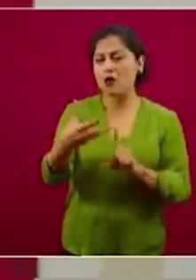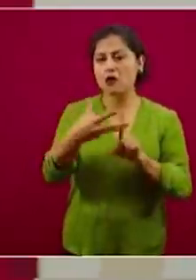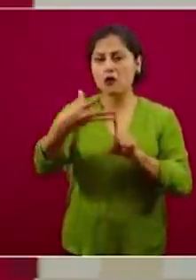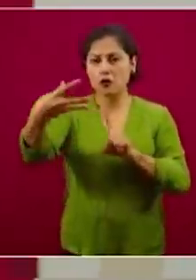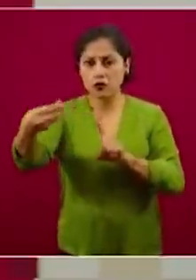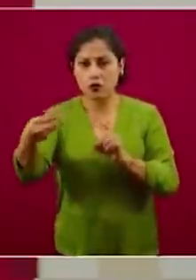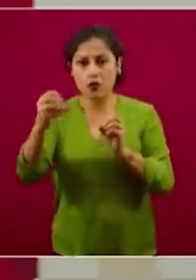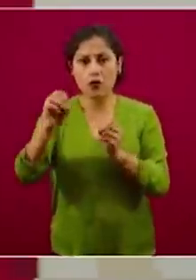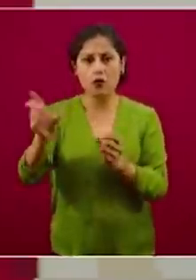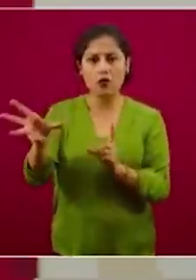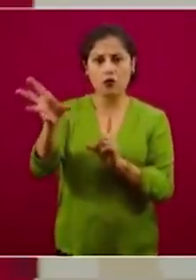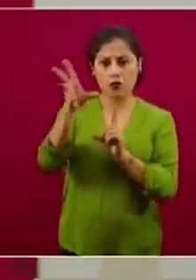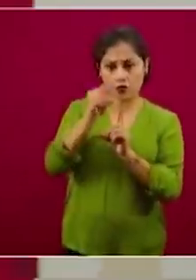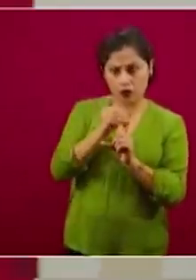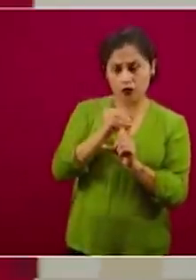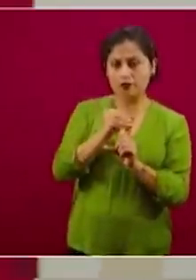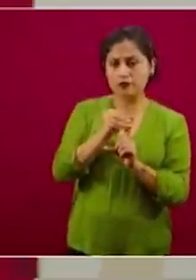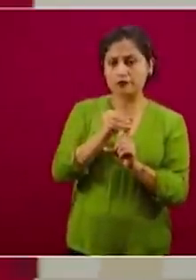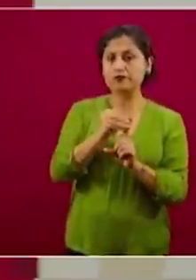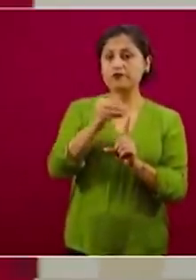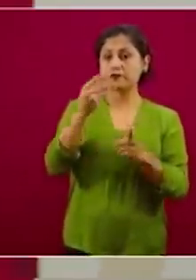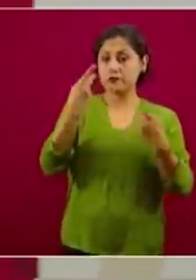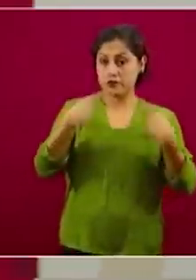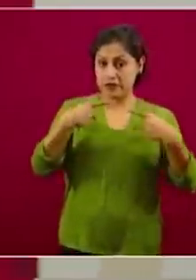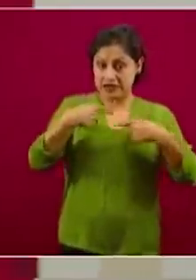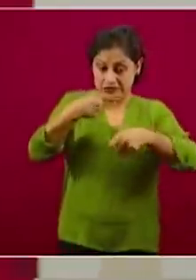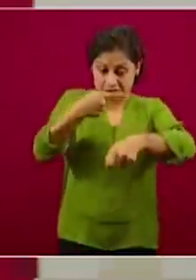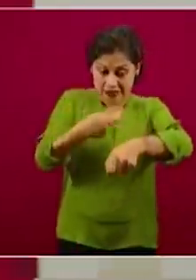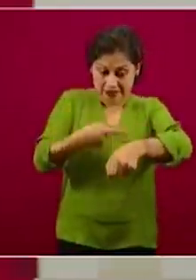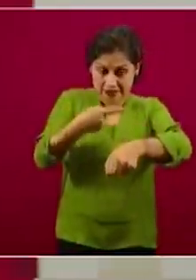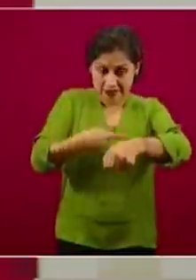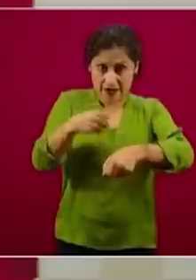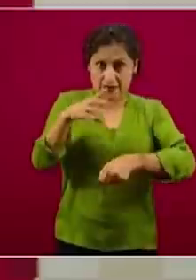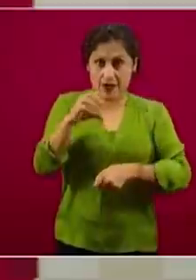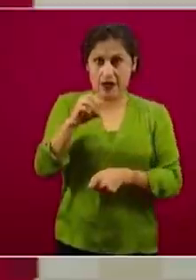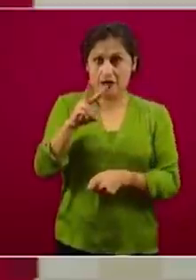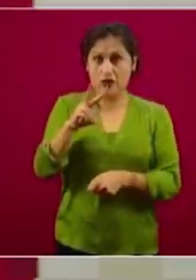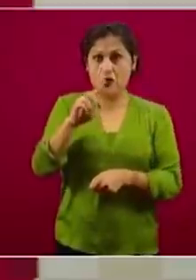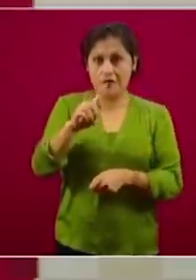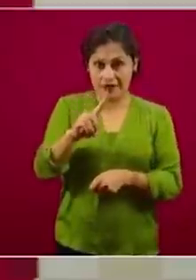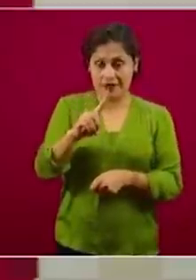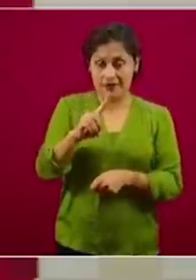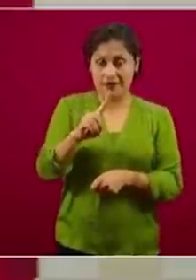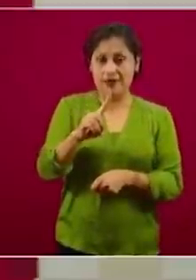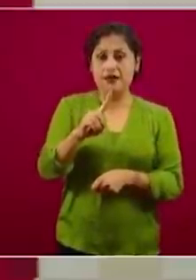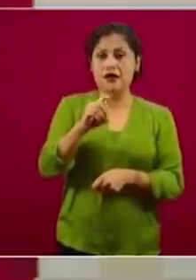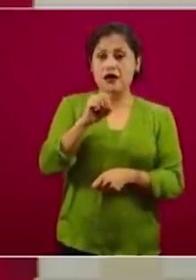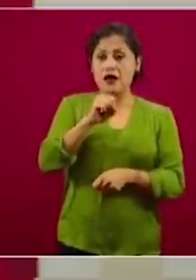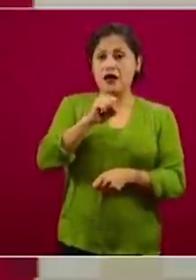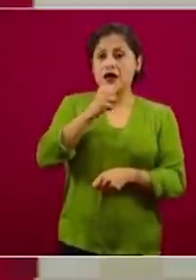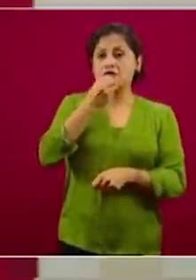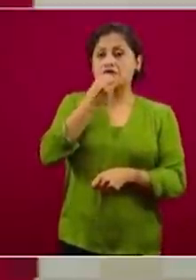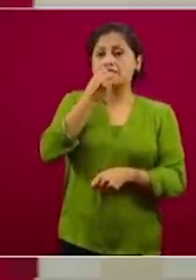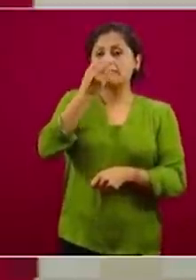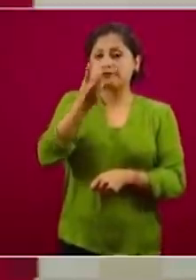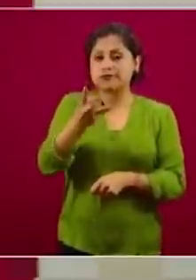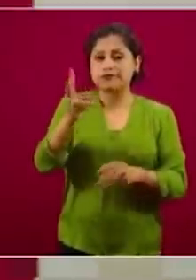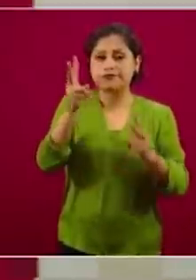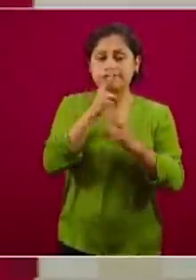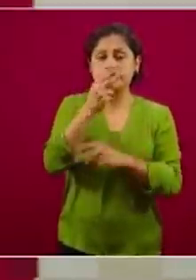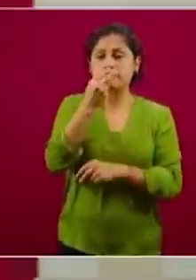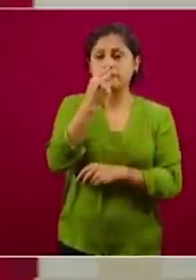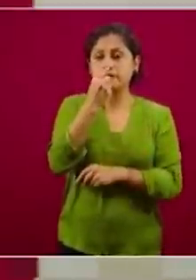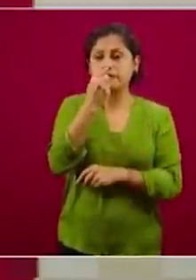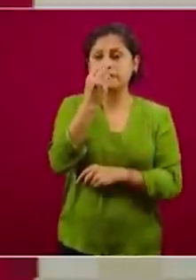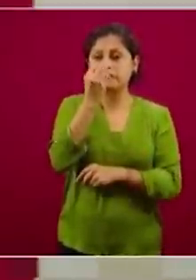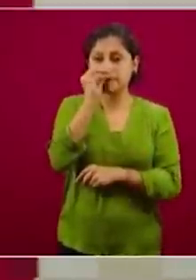tiene la infección, que tiene la enfermedad COVID, si proyecta sobre otra persona las secreciones respiratorias que salen por